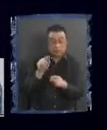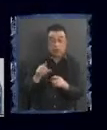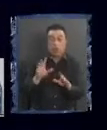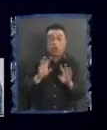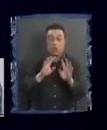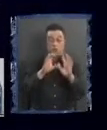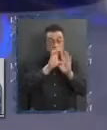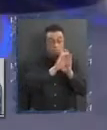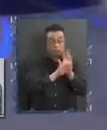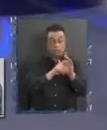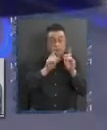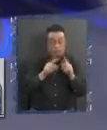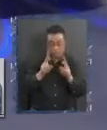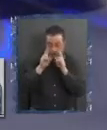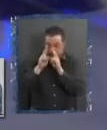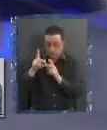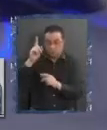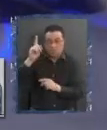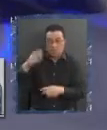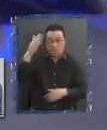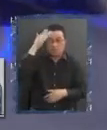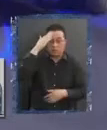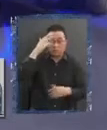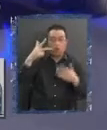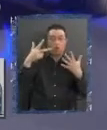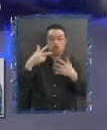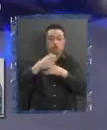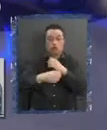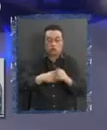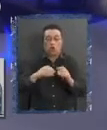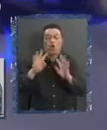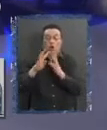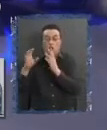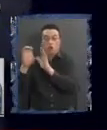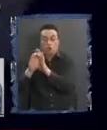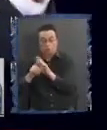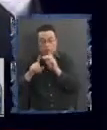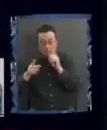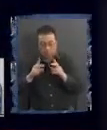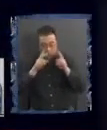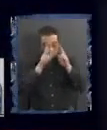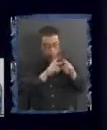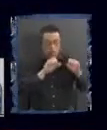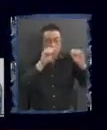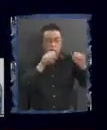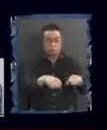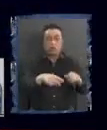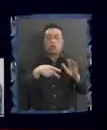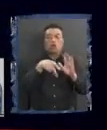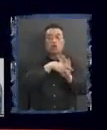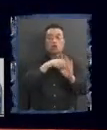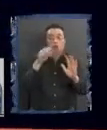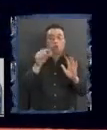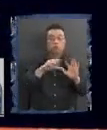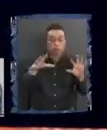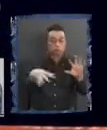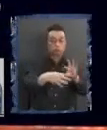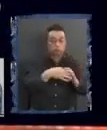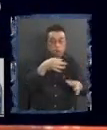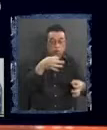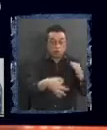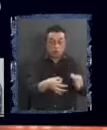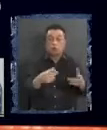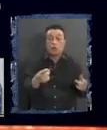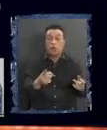respetuosa del mandato popular que fueron ocho años la convención debe ser respetuosa y por eso aprobar una norma transitoria vinculada con los jueces porque de lo